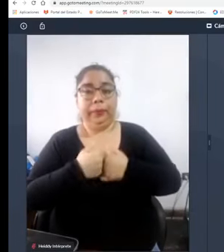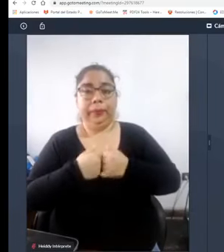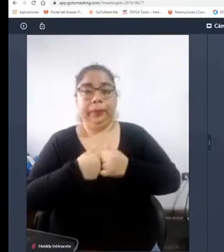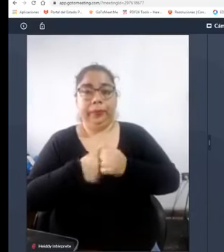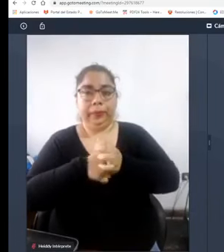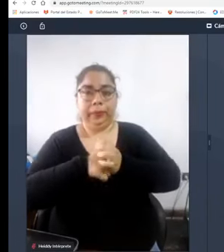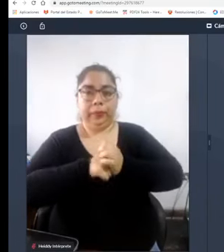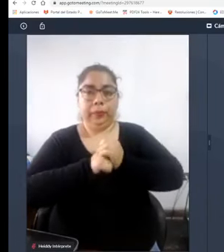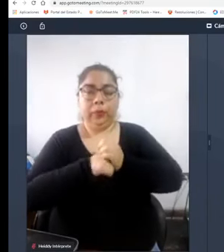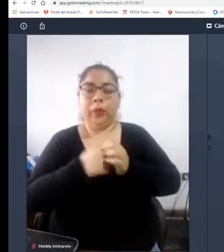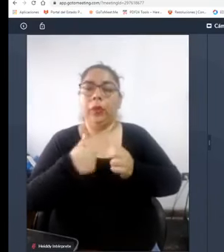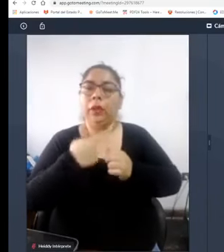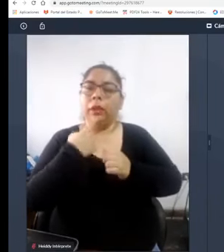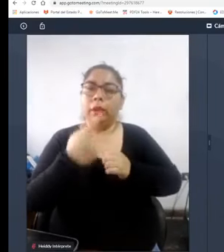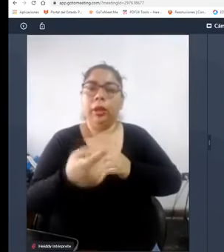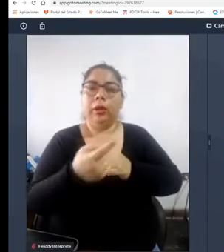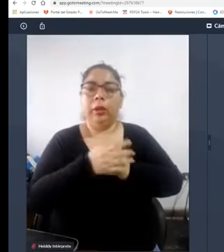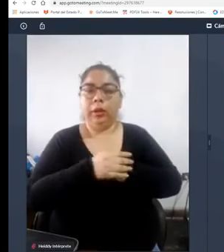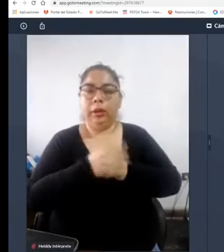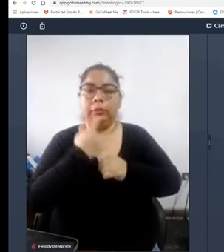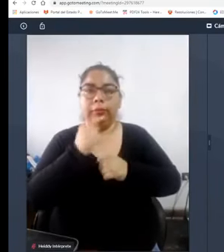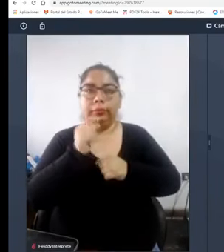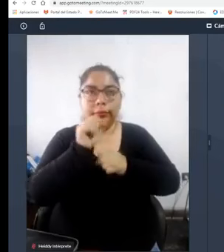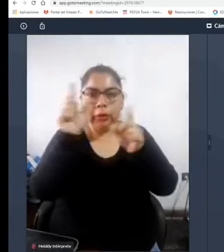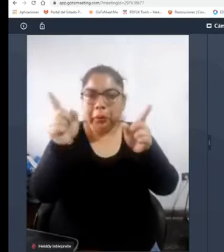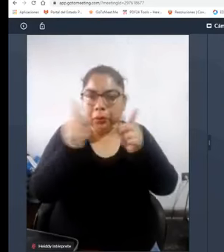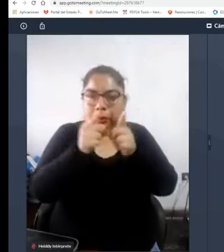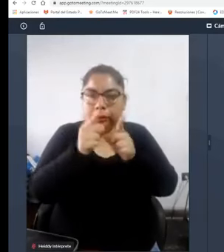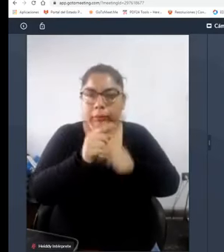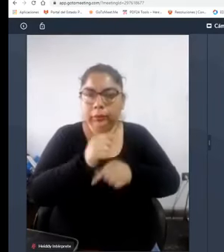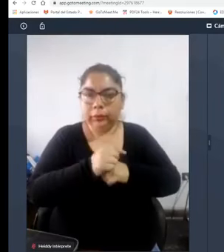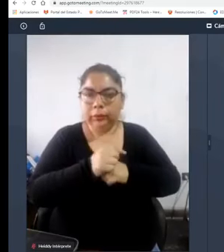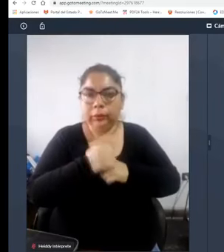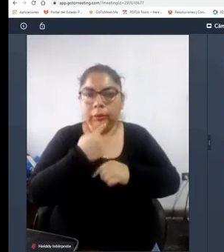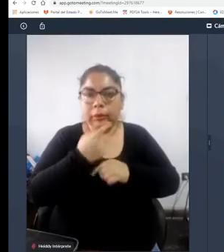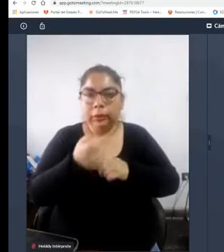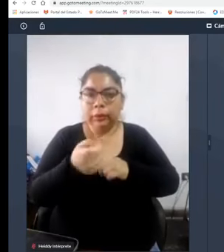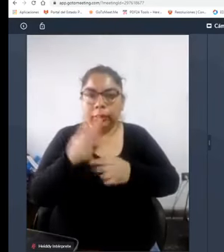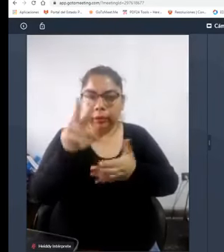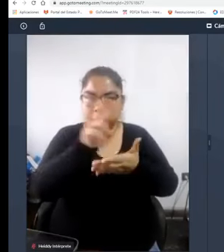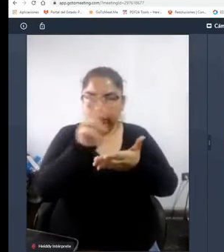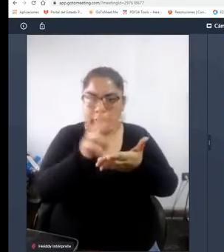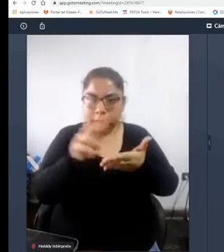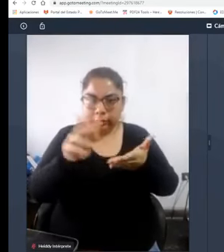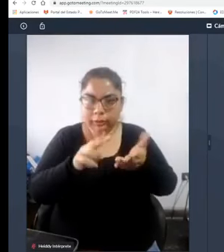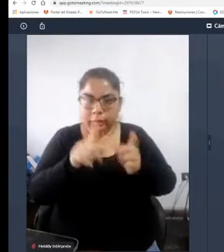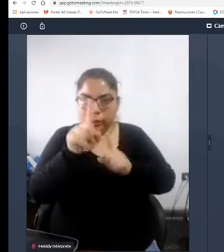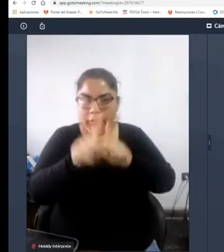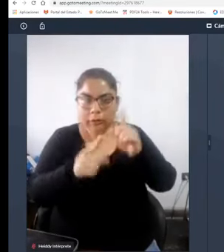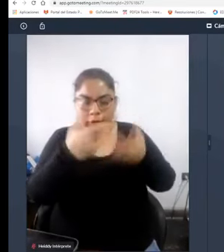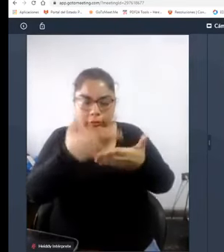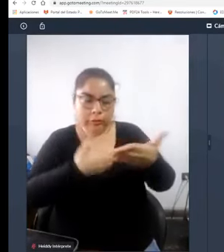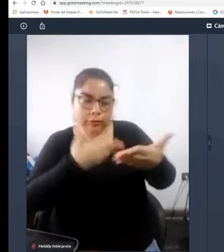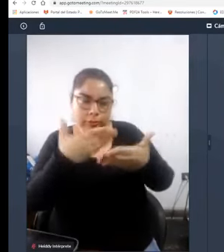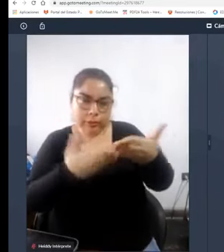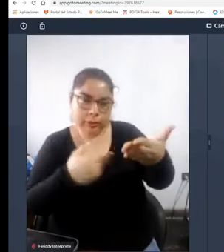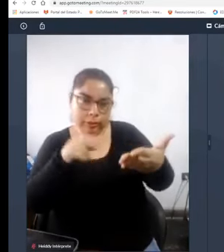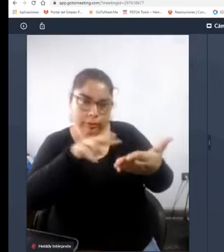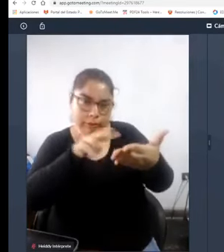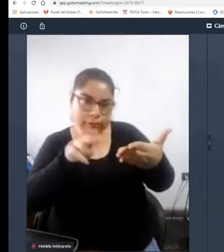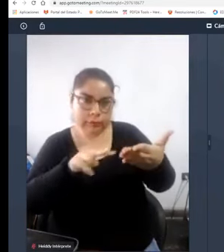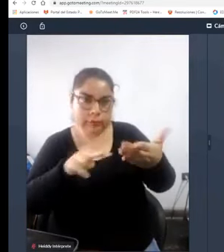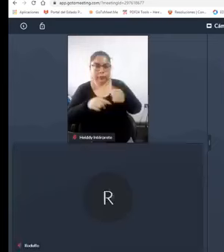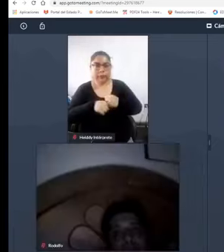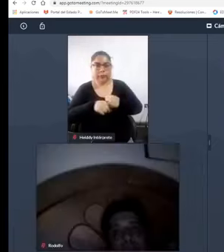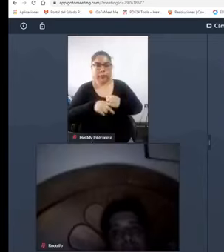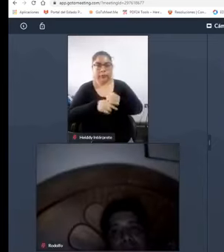quiero dejar una reflexión una reflexión que proviene de la lectura de algunos documentos que ha generado la Corporación